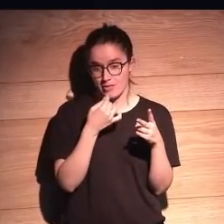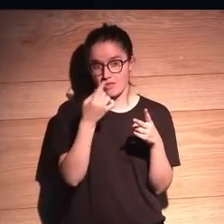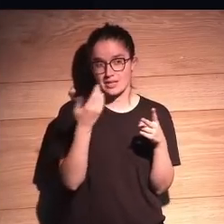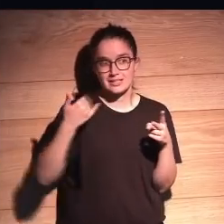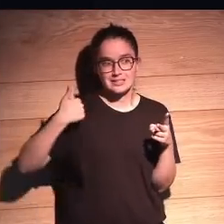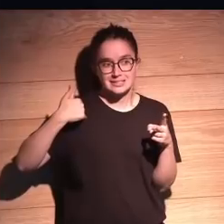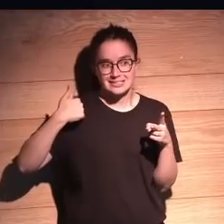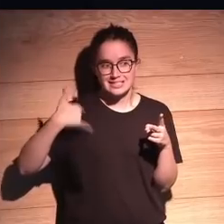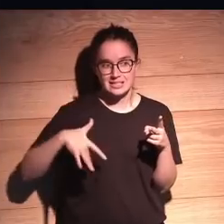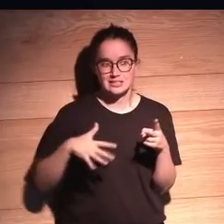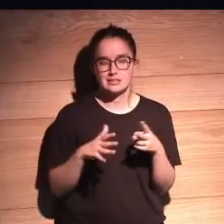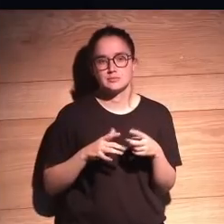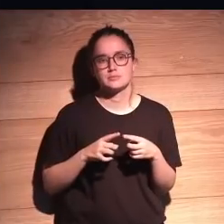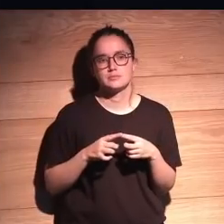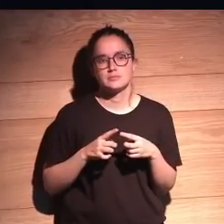a decir ya.